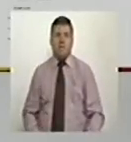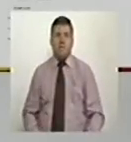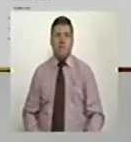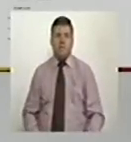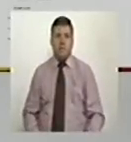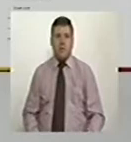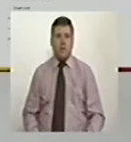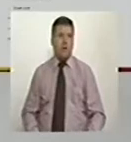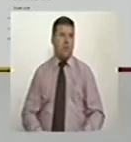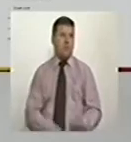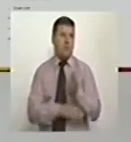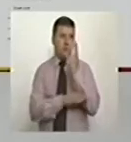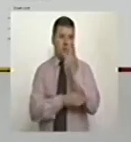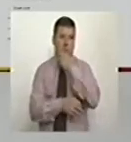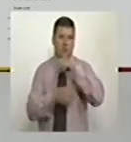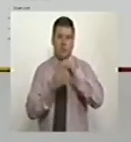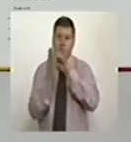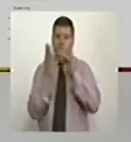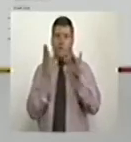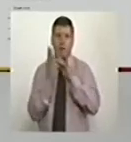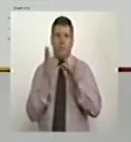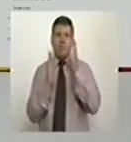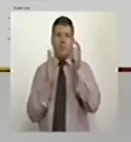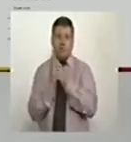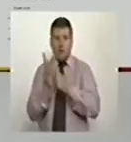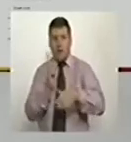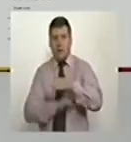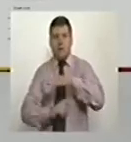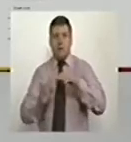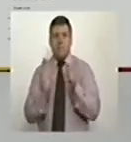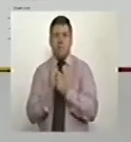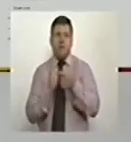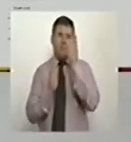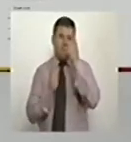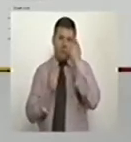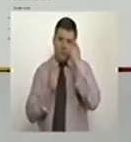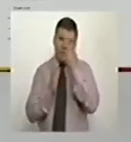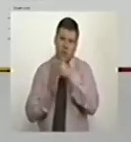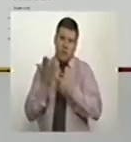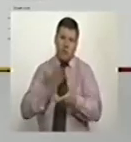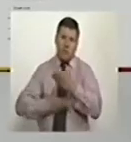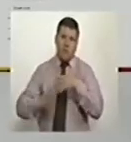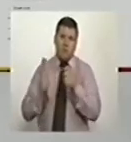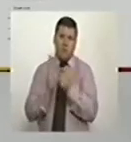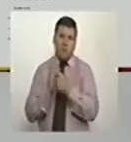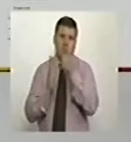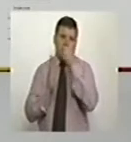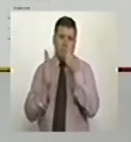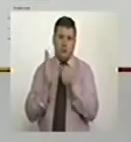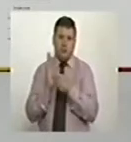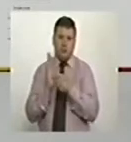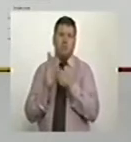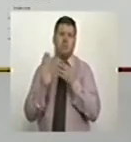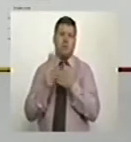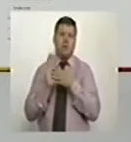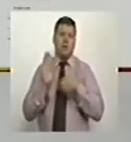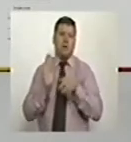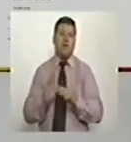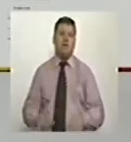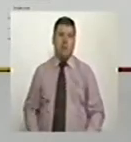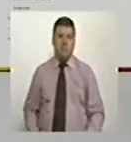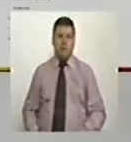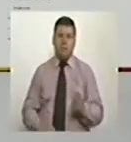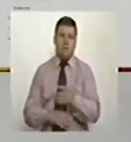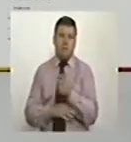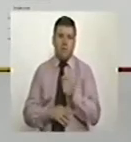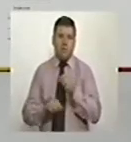Política y economía digital. Polimental. Política del consumidor. Política regulatoria. Pesca.